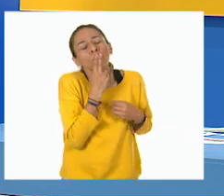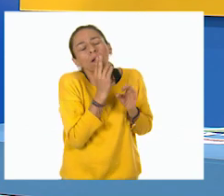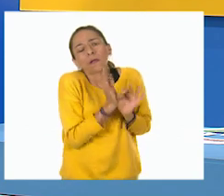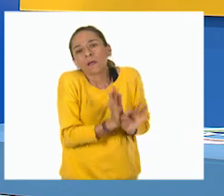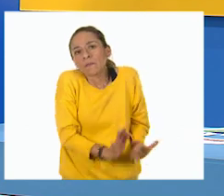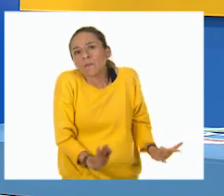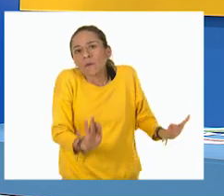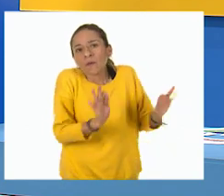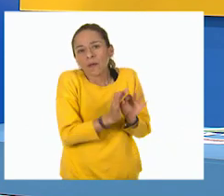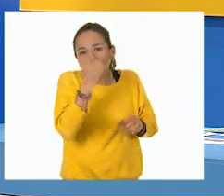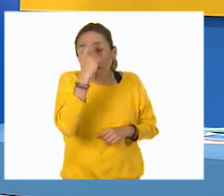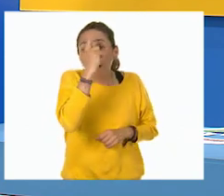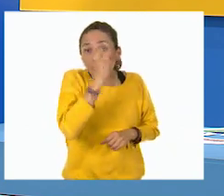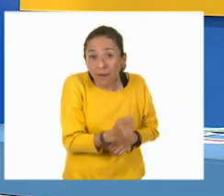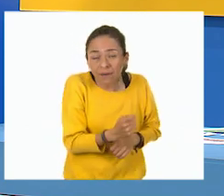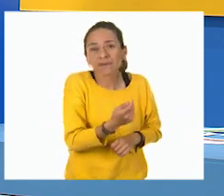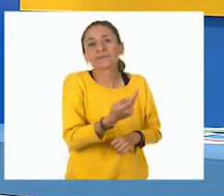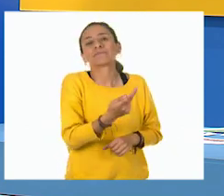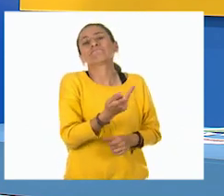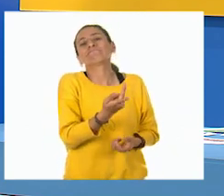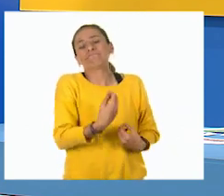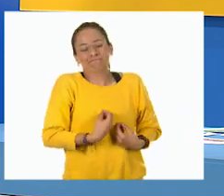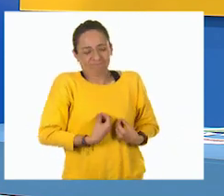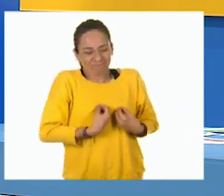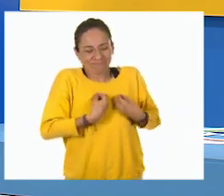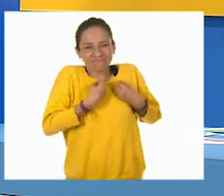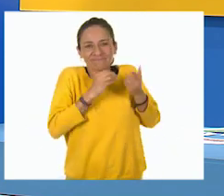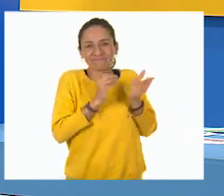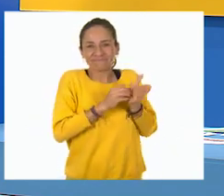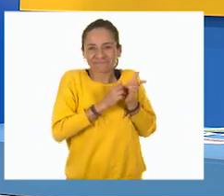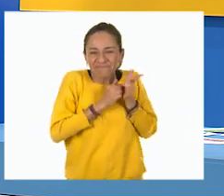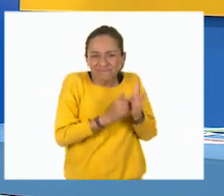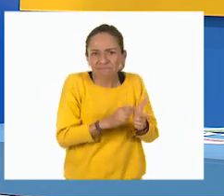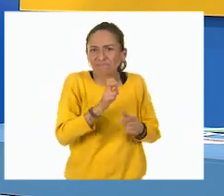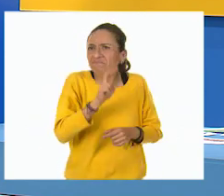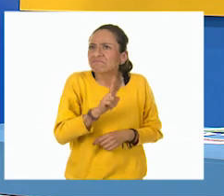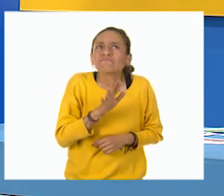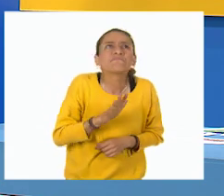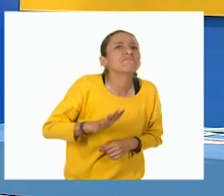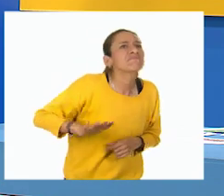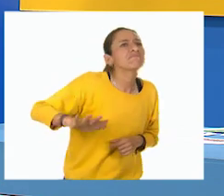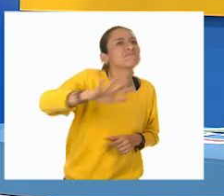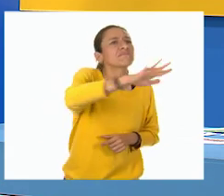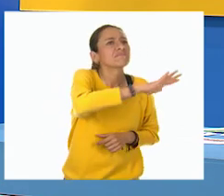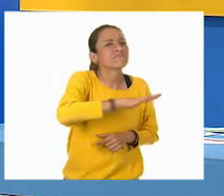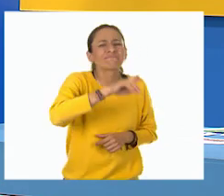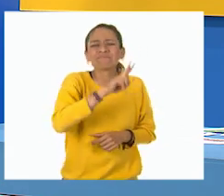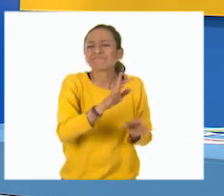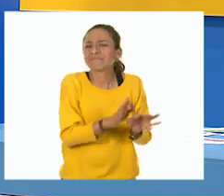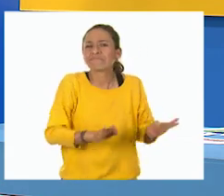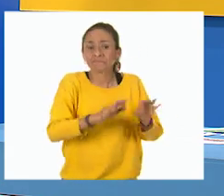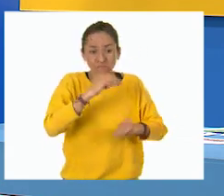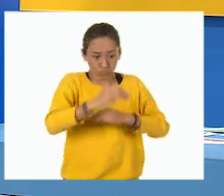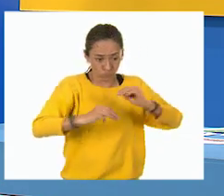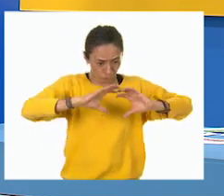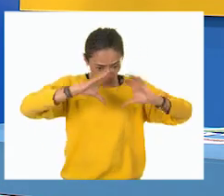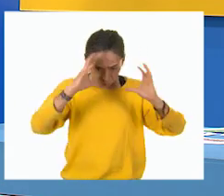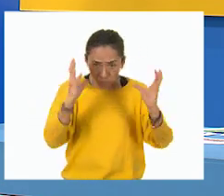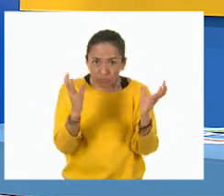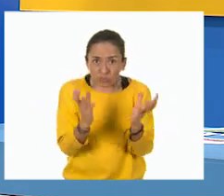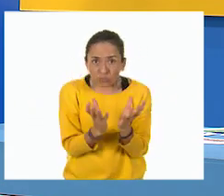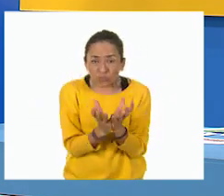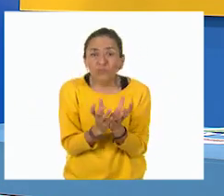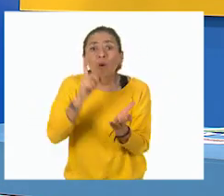exista. Es literalmente vital para el ecosistema y la subsistencia del planeta en el que habitamos